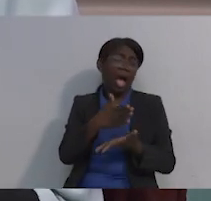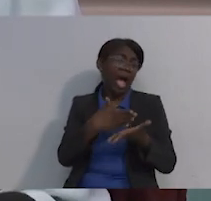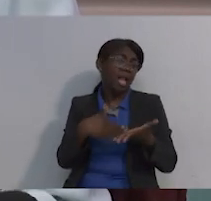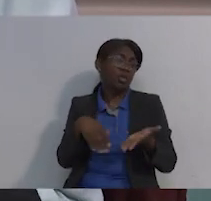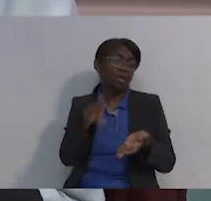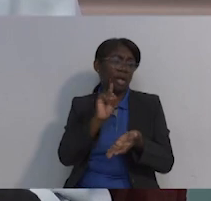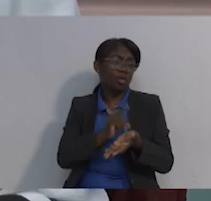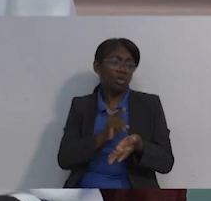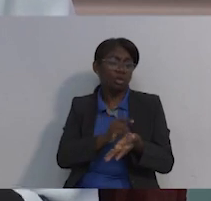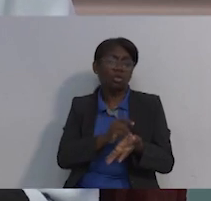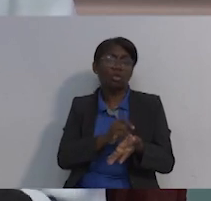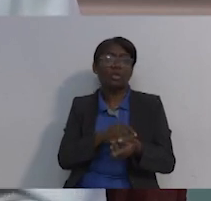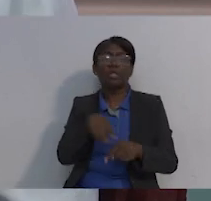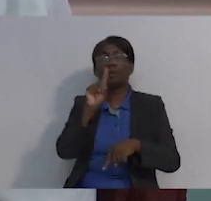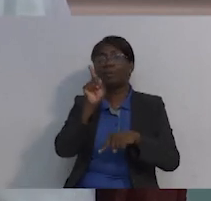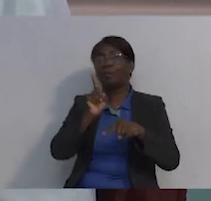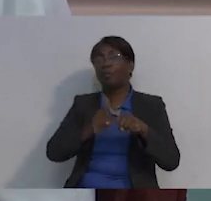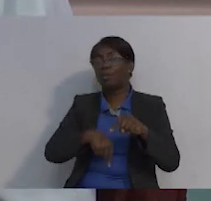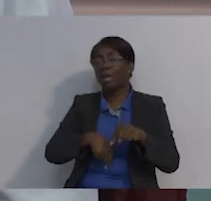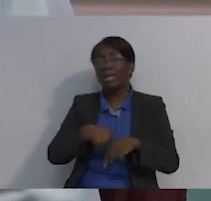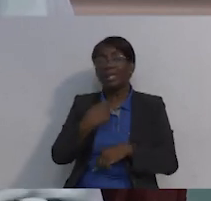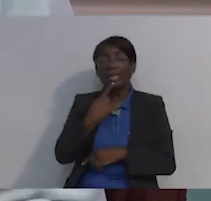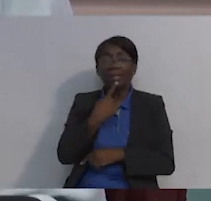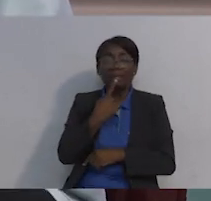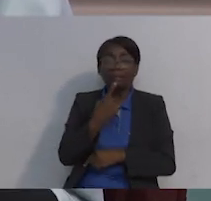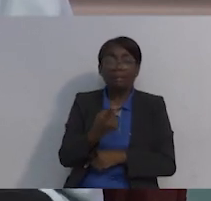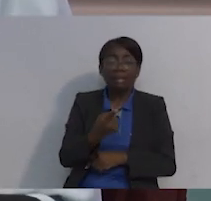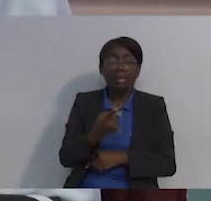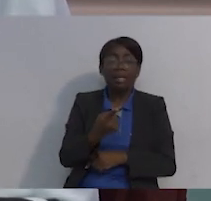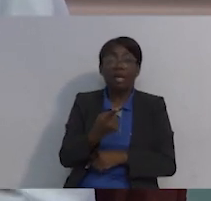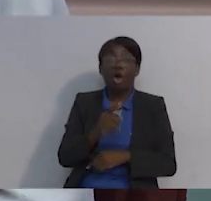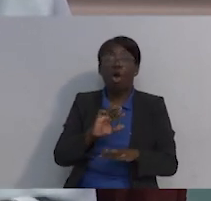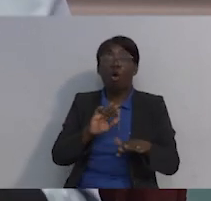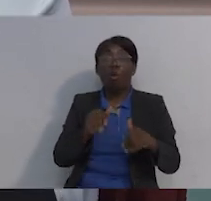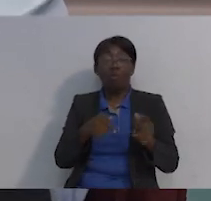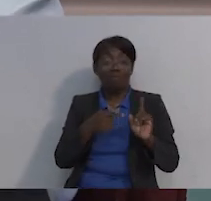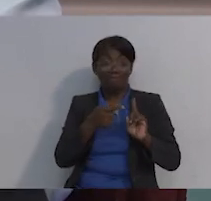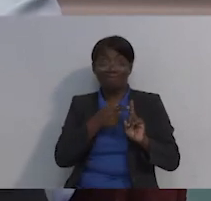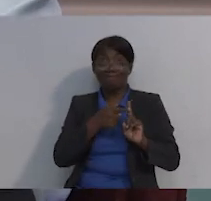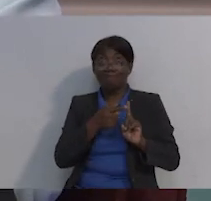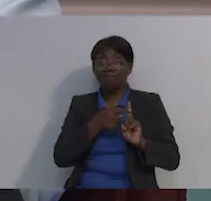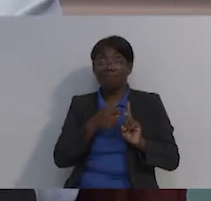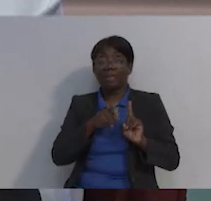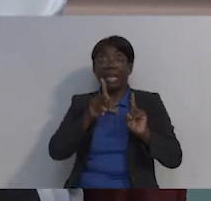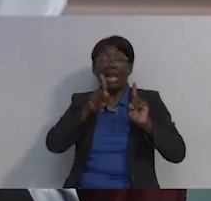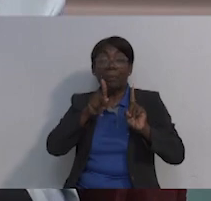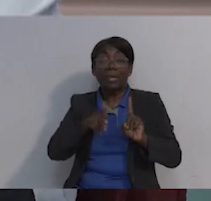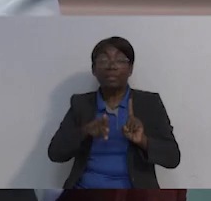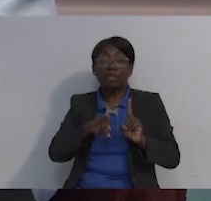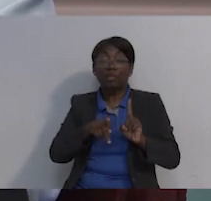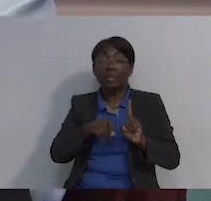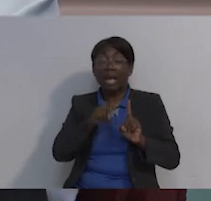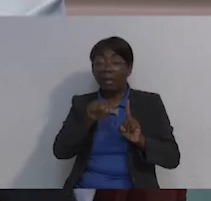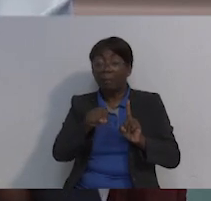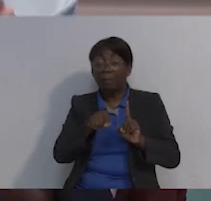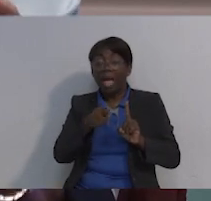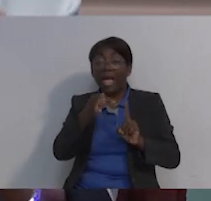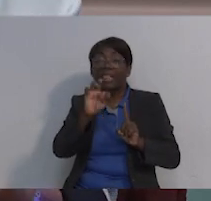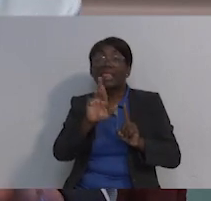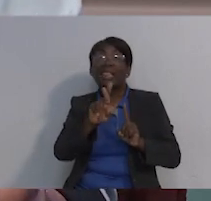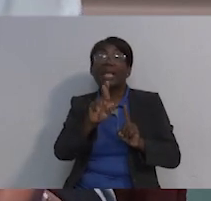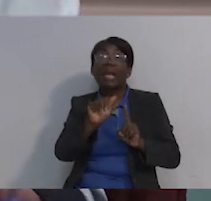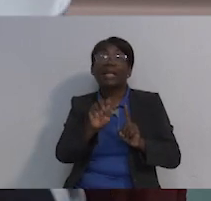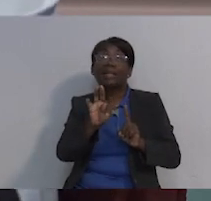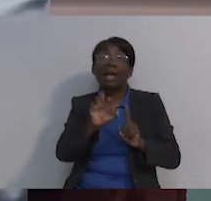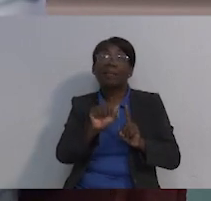cuerpo va a tener a los tratamientos. Entonces, a lo mejor el médico te dice, el tratamiento inicial es operarla y hacerle